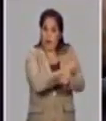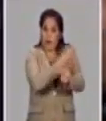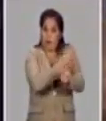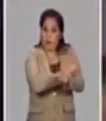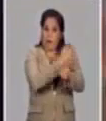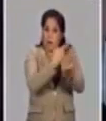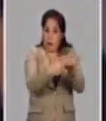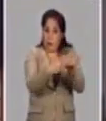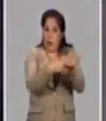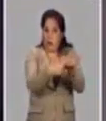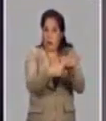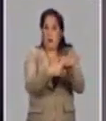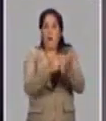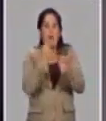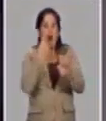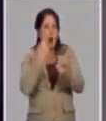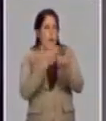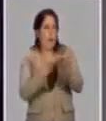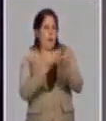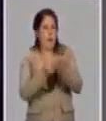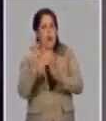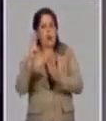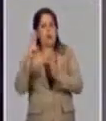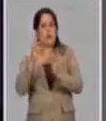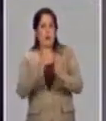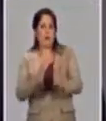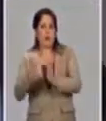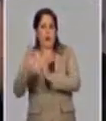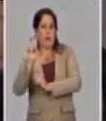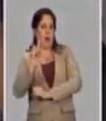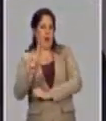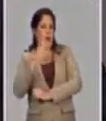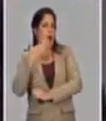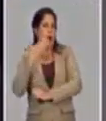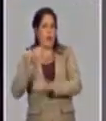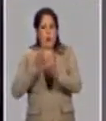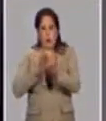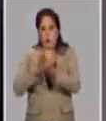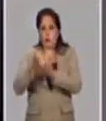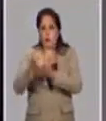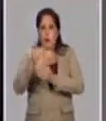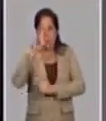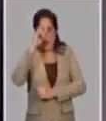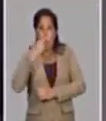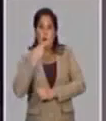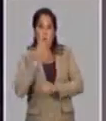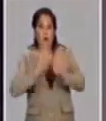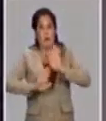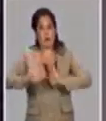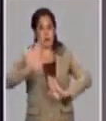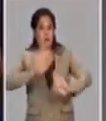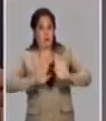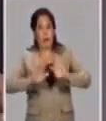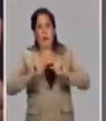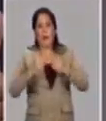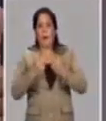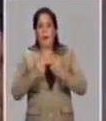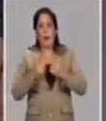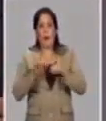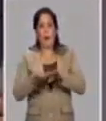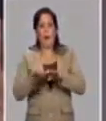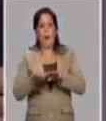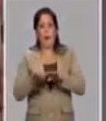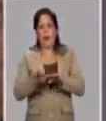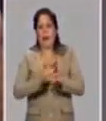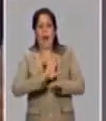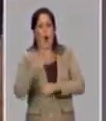semanas y meses, por si hay alguna reacción tardía, adversa, o ve cuánto dura la respuesta inmune. Pero